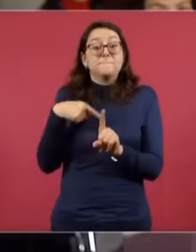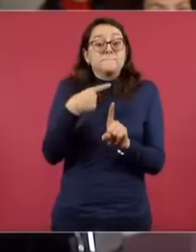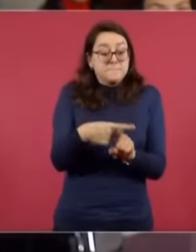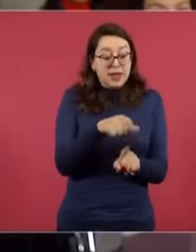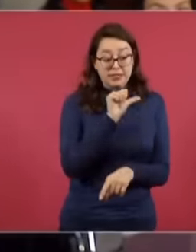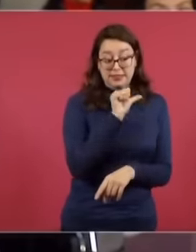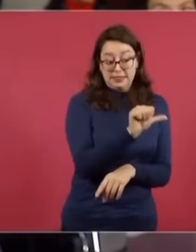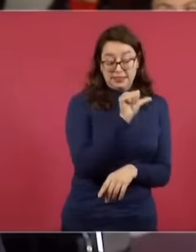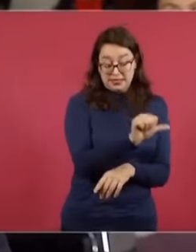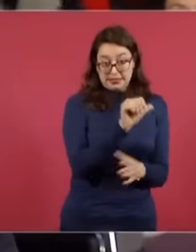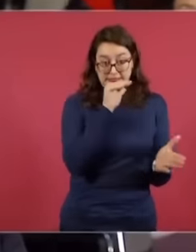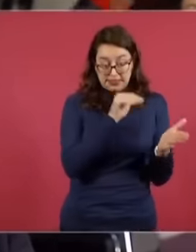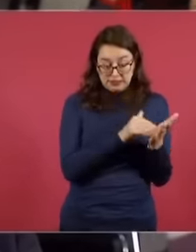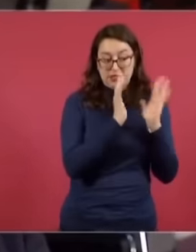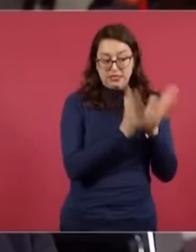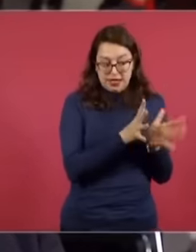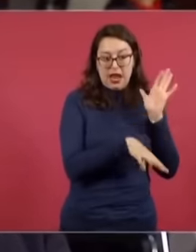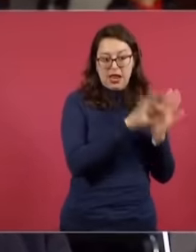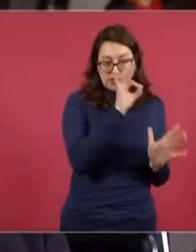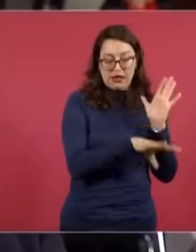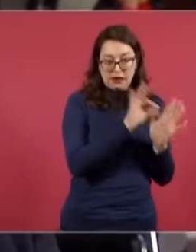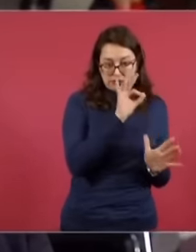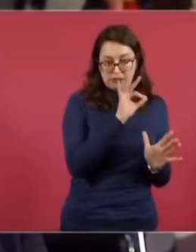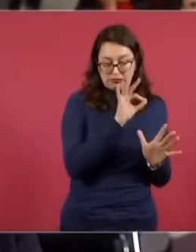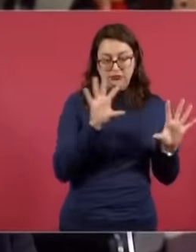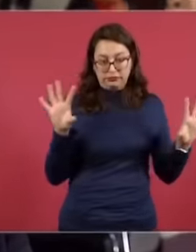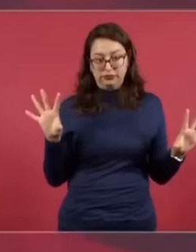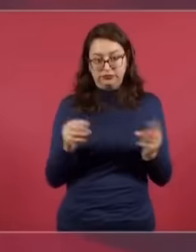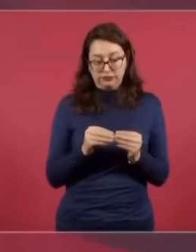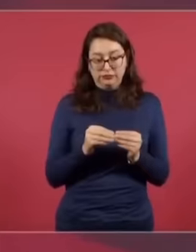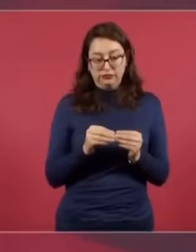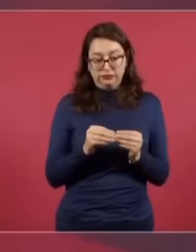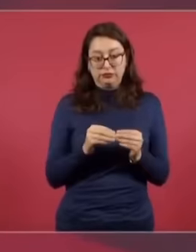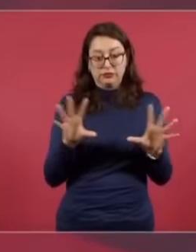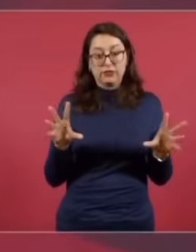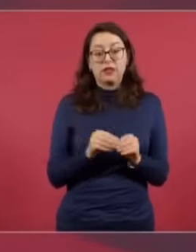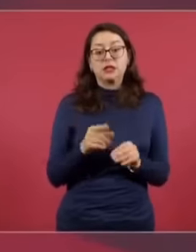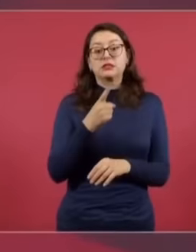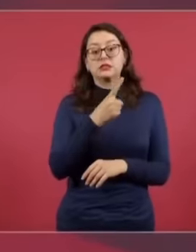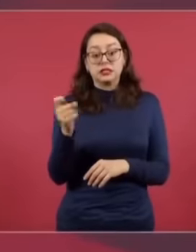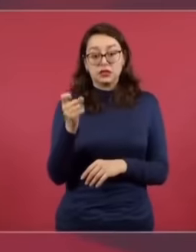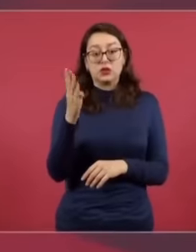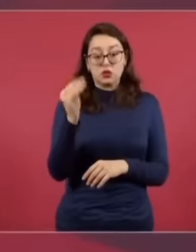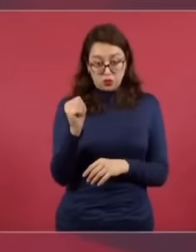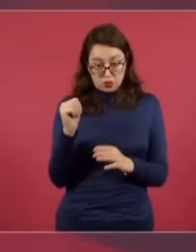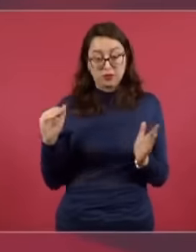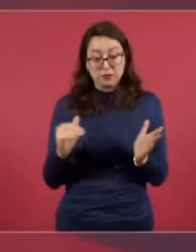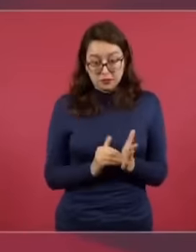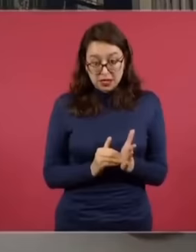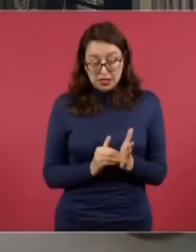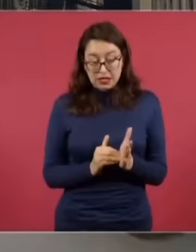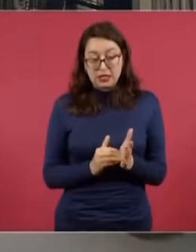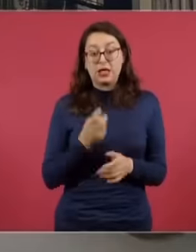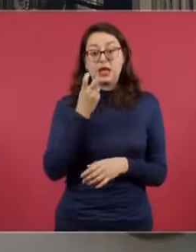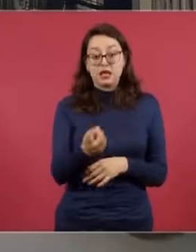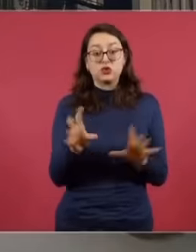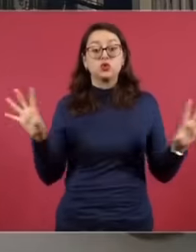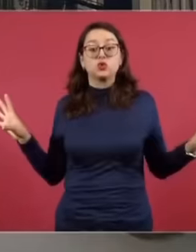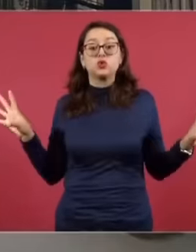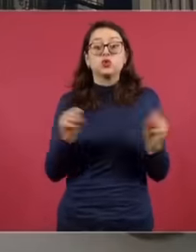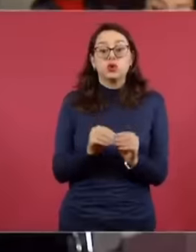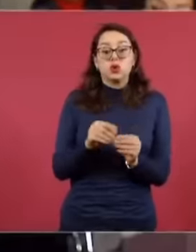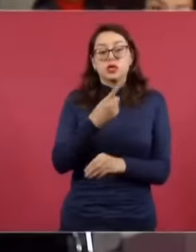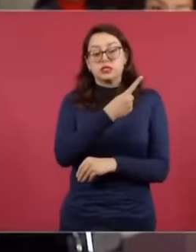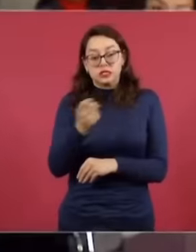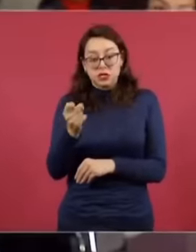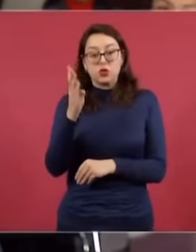681 personas localizadas. Eso nos da un universo de 109 mil 13, ese es el universo, nos da una cifra